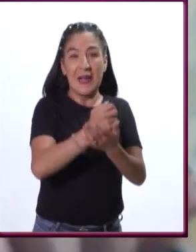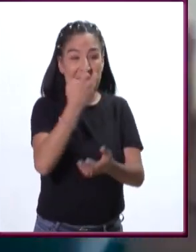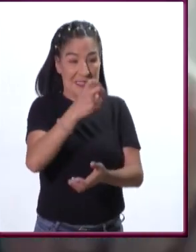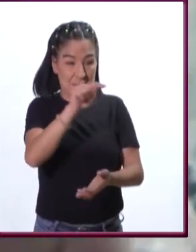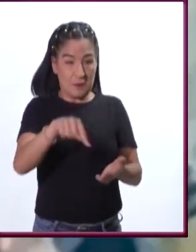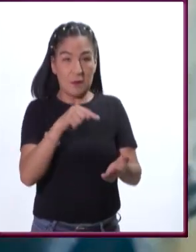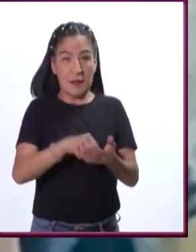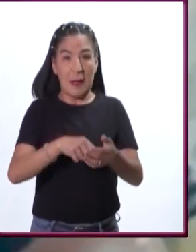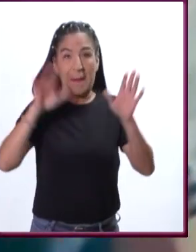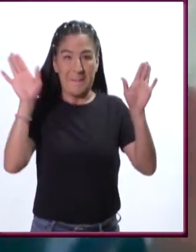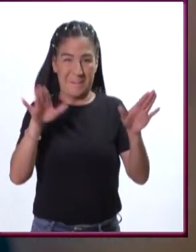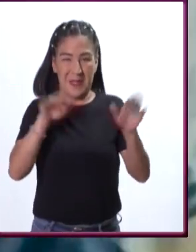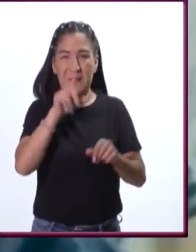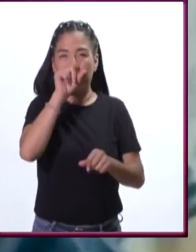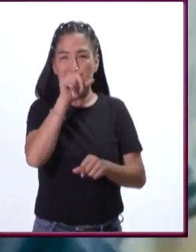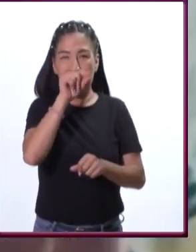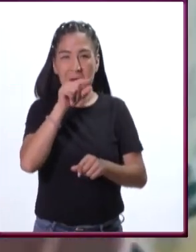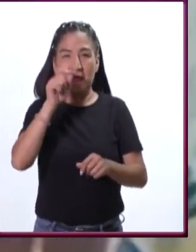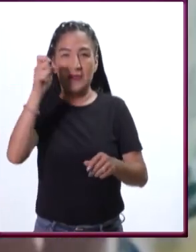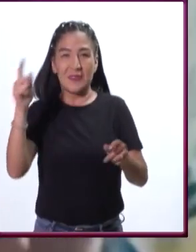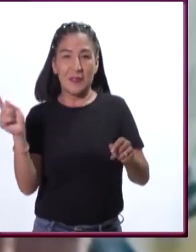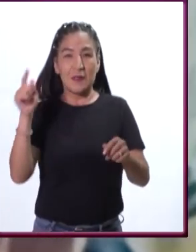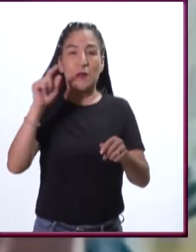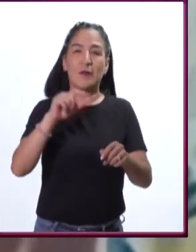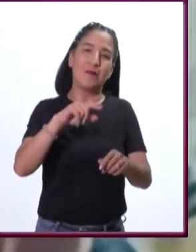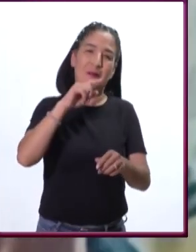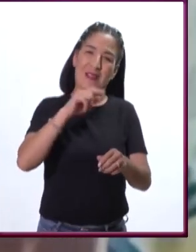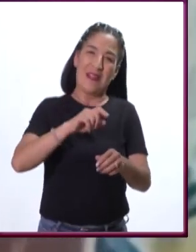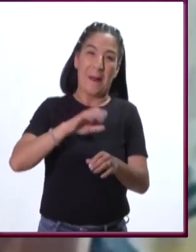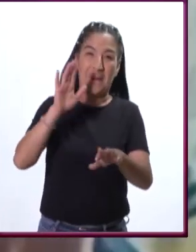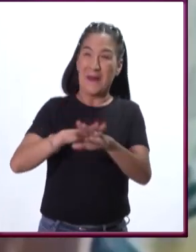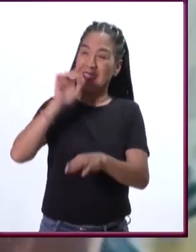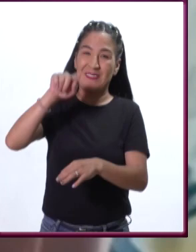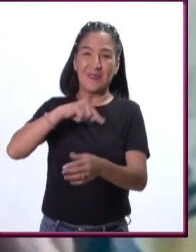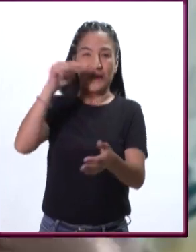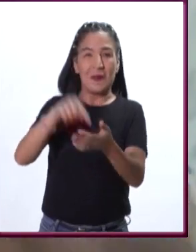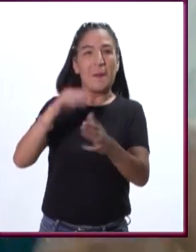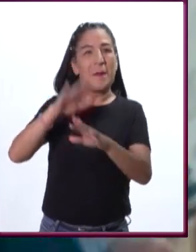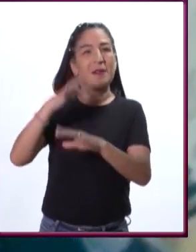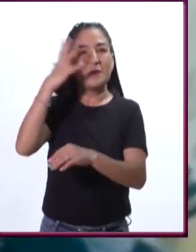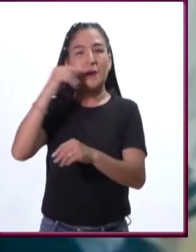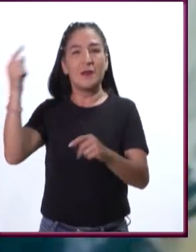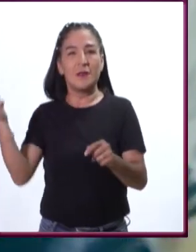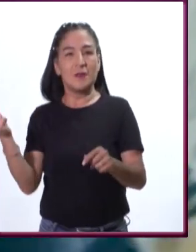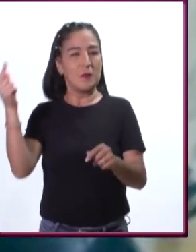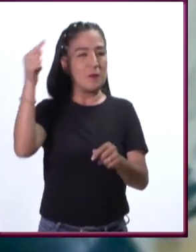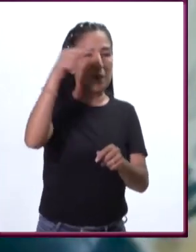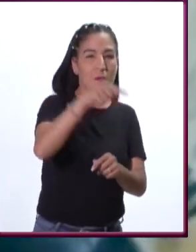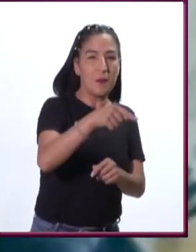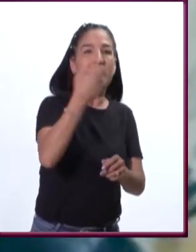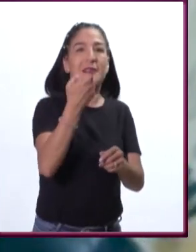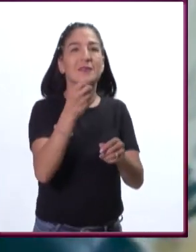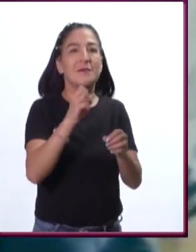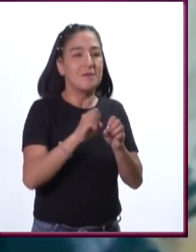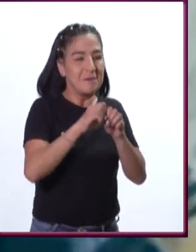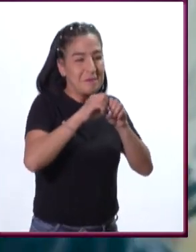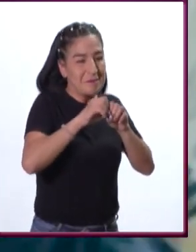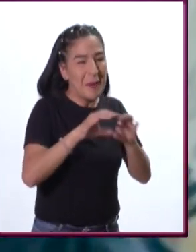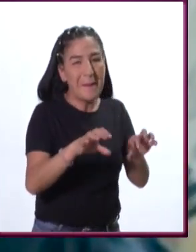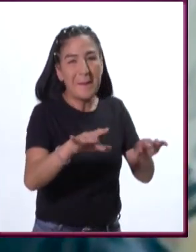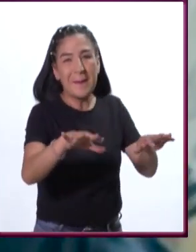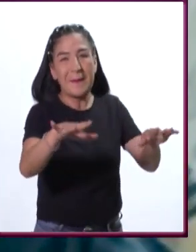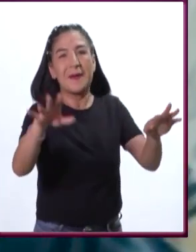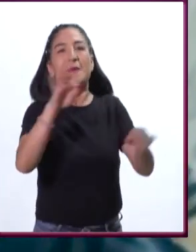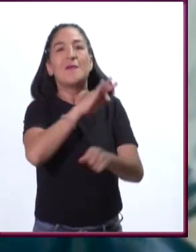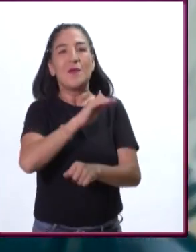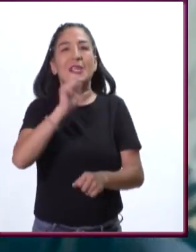a donde llegan los pájaros que vienen de sistemas más ricos en especies y allí dispersan sus semillas. Y